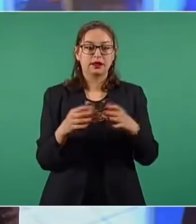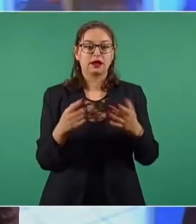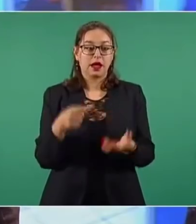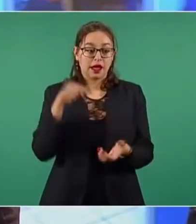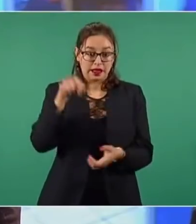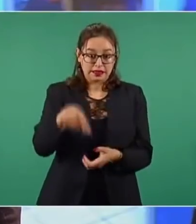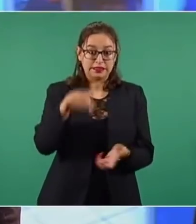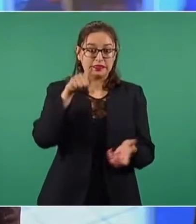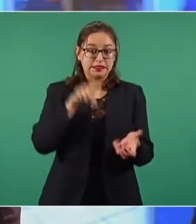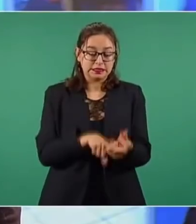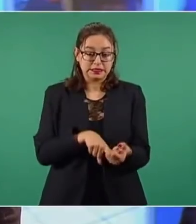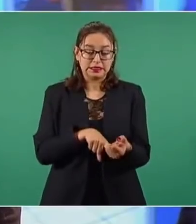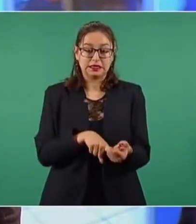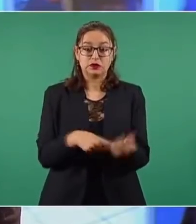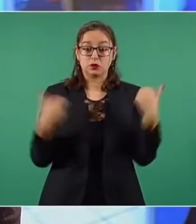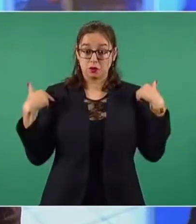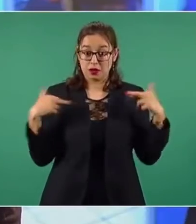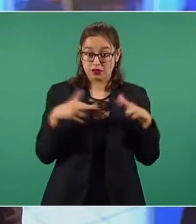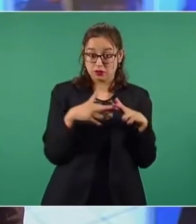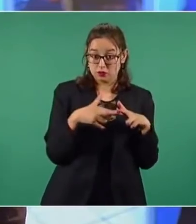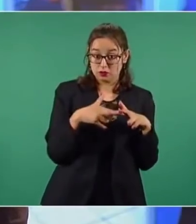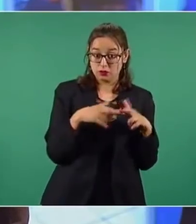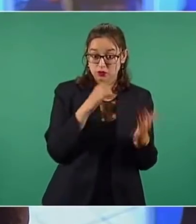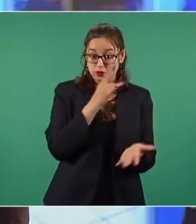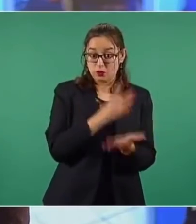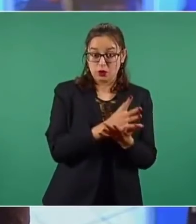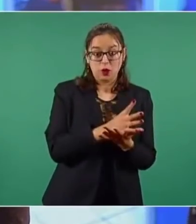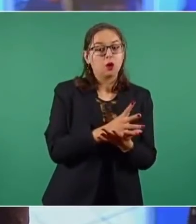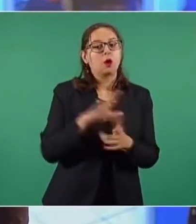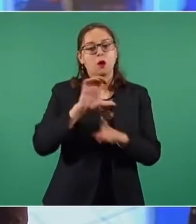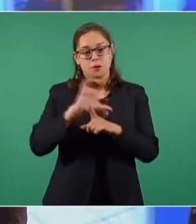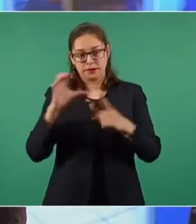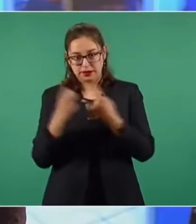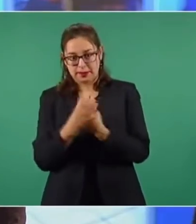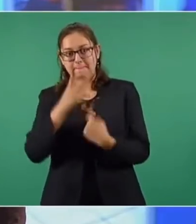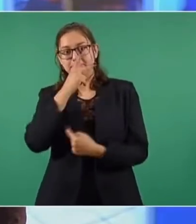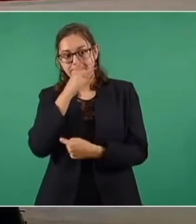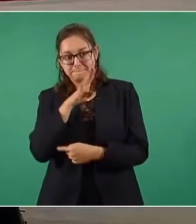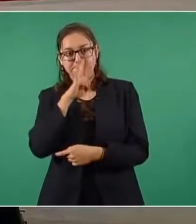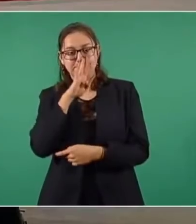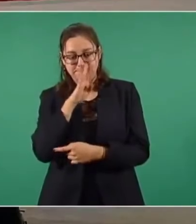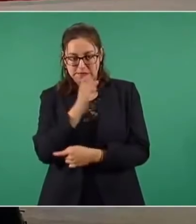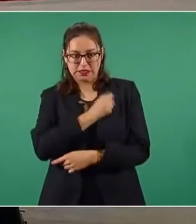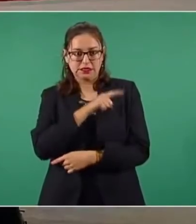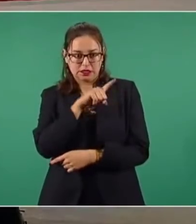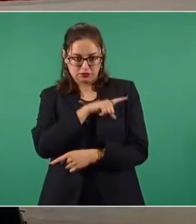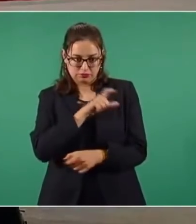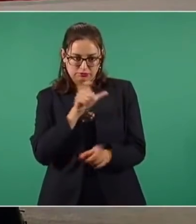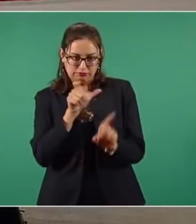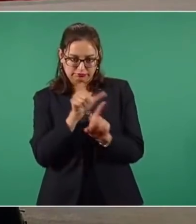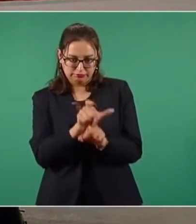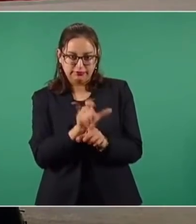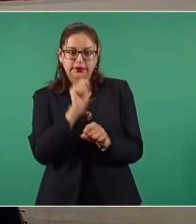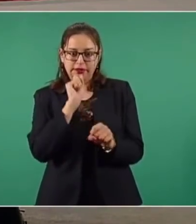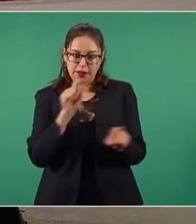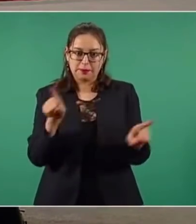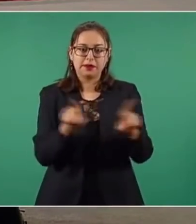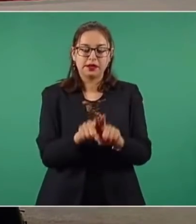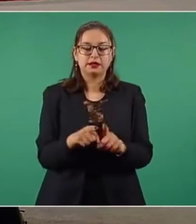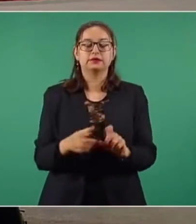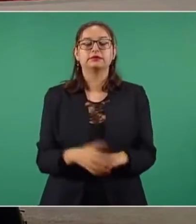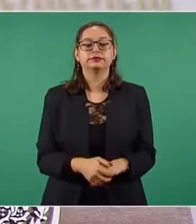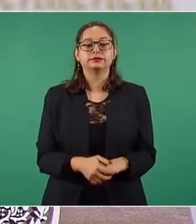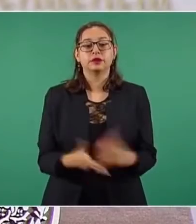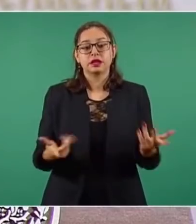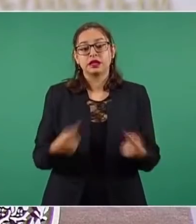solamente lo que es los maestros, sino también los comités de participación de la salud escolar. Y muy en especial agradezco a nuestros